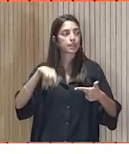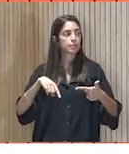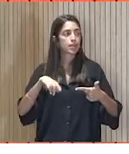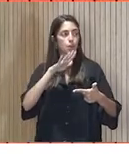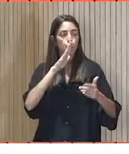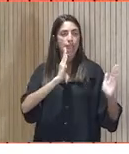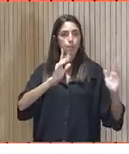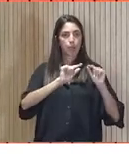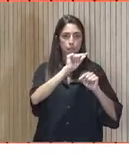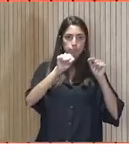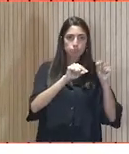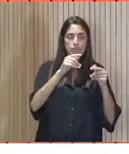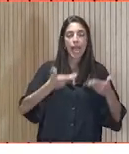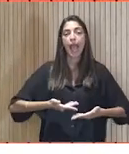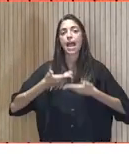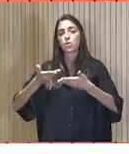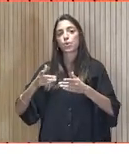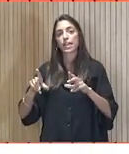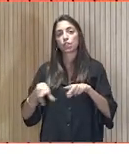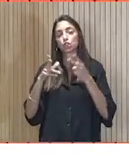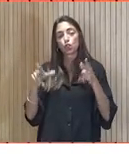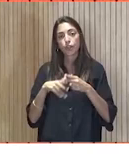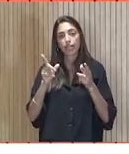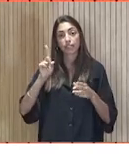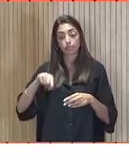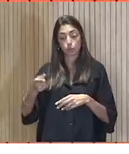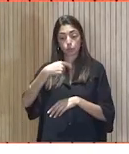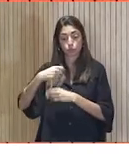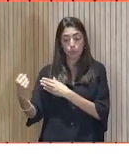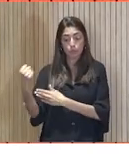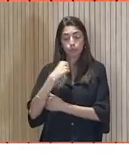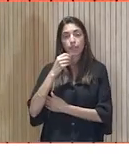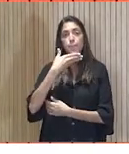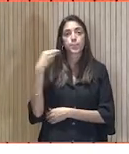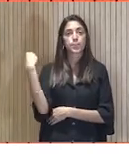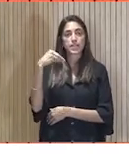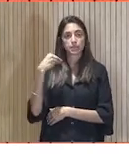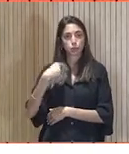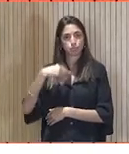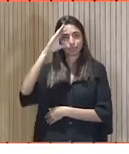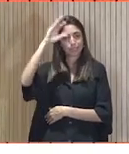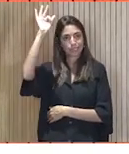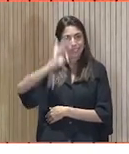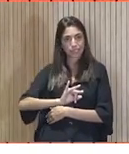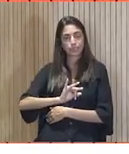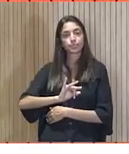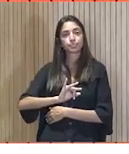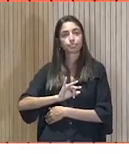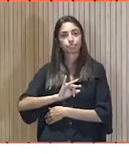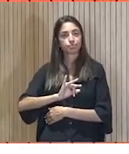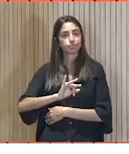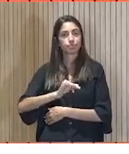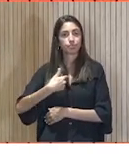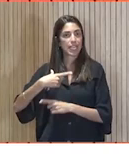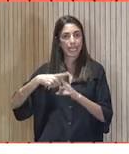pandemia, pues de ayuda social. Y tenemos mucho apoyo desde nuestro presidente, que le hemos oído, hasta todos